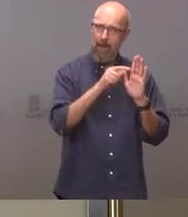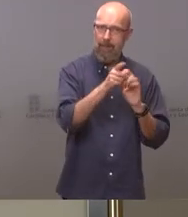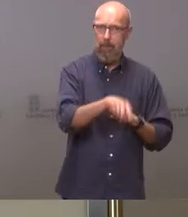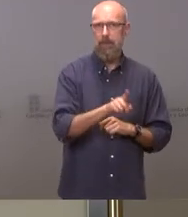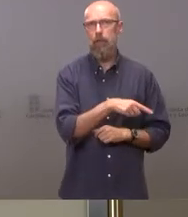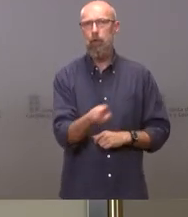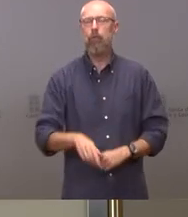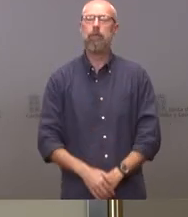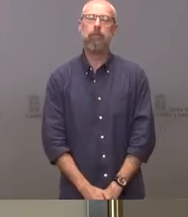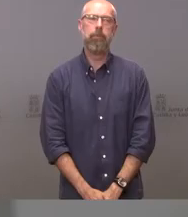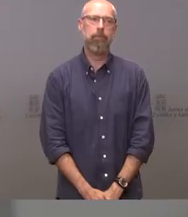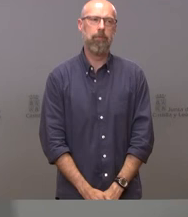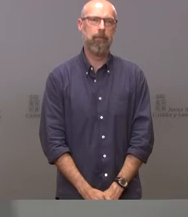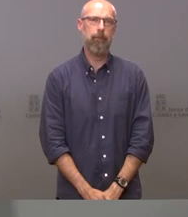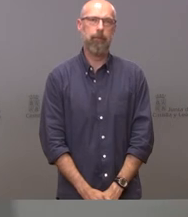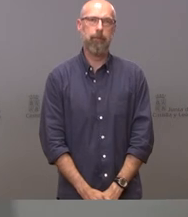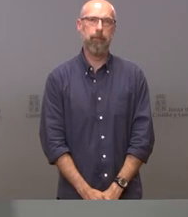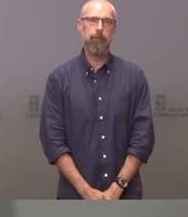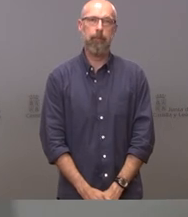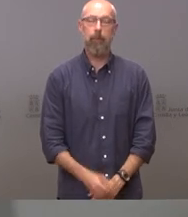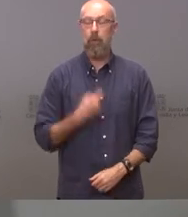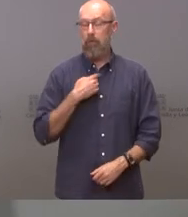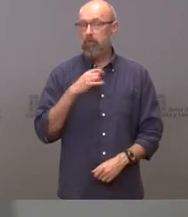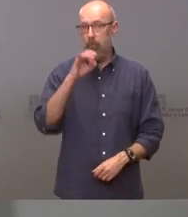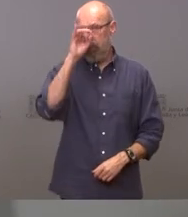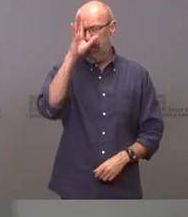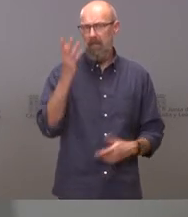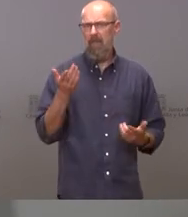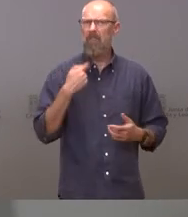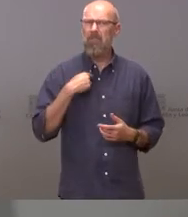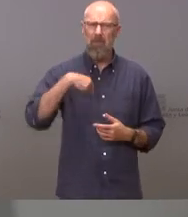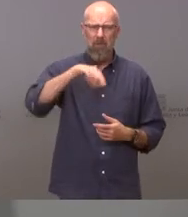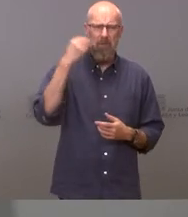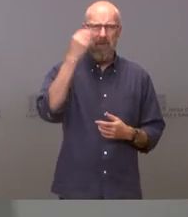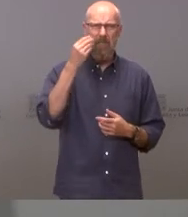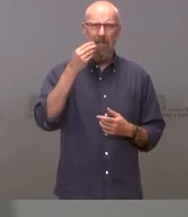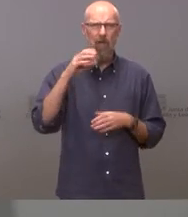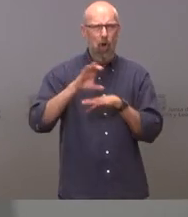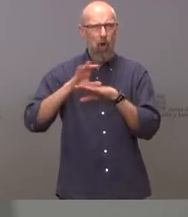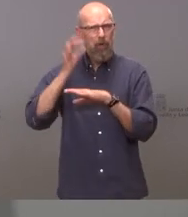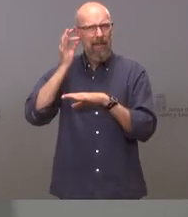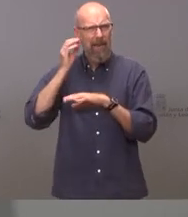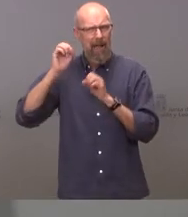bueno no salgo de mi asombro que si nos hemos planteado el cese la consejera señor